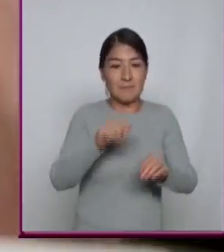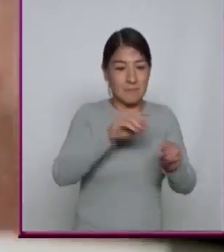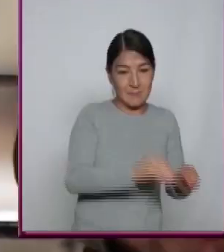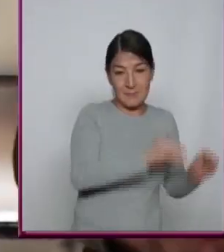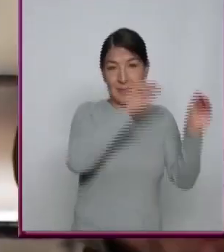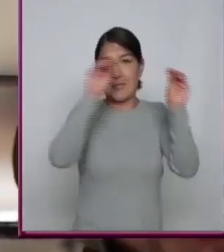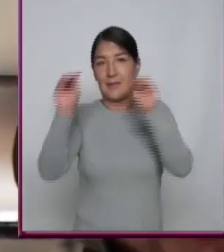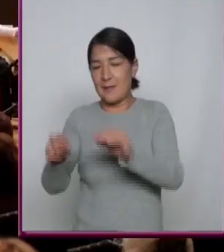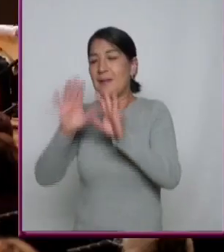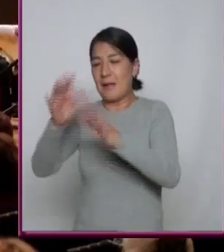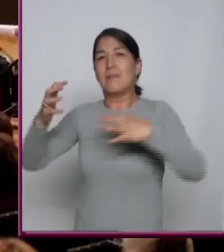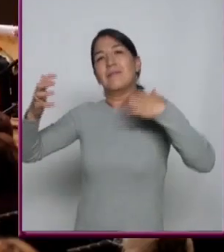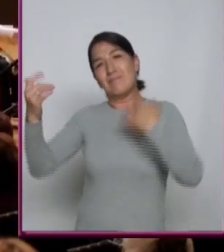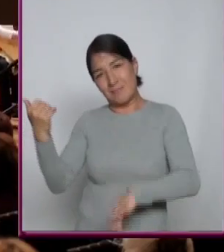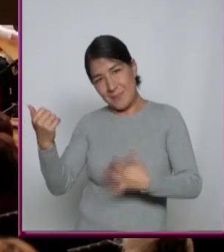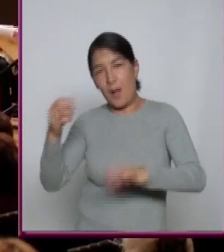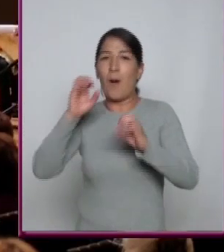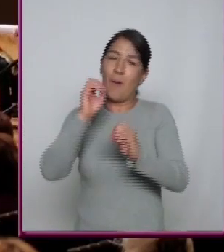leía Y se ejecutaba